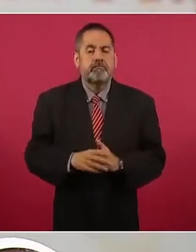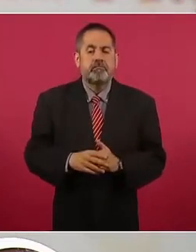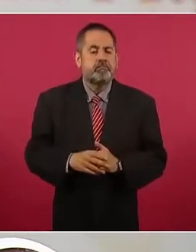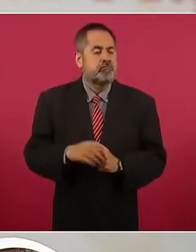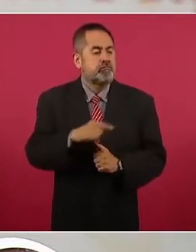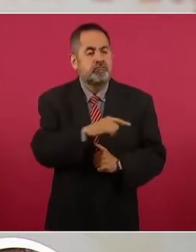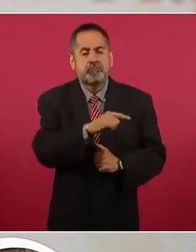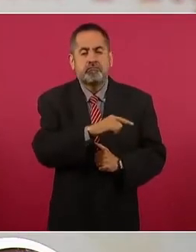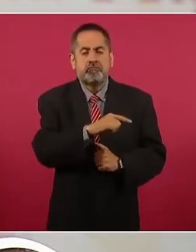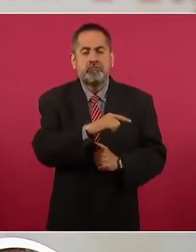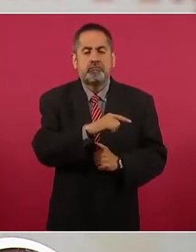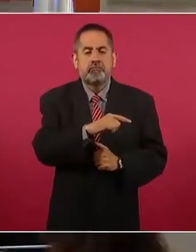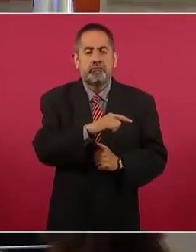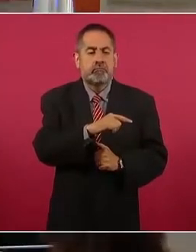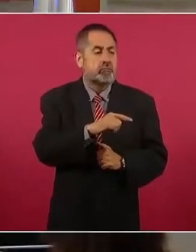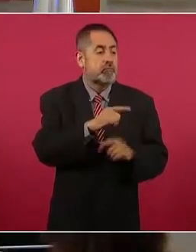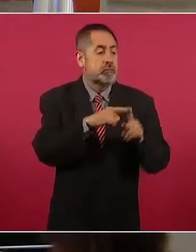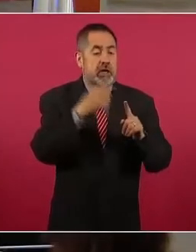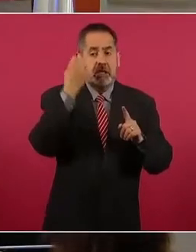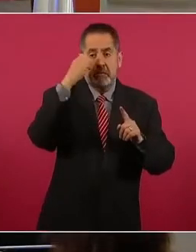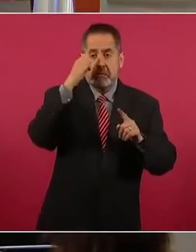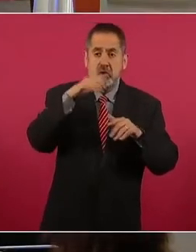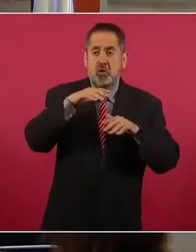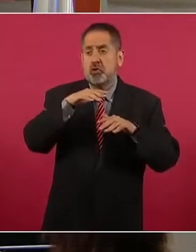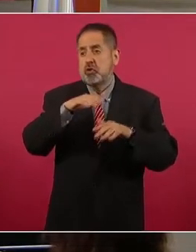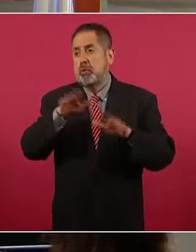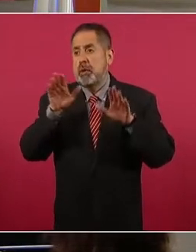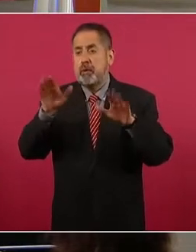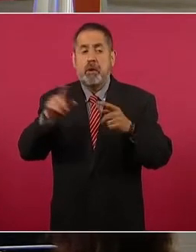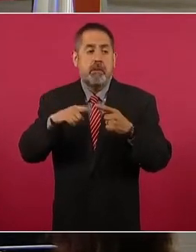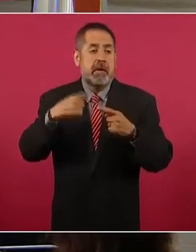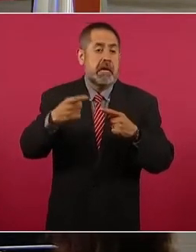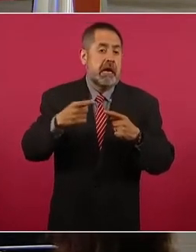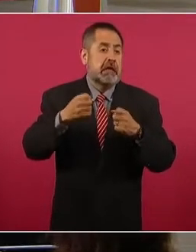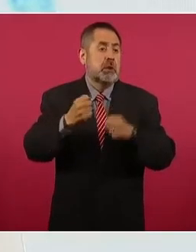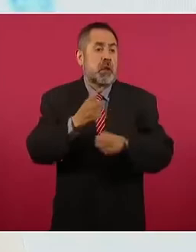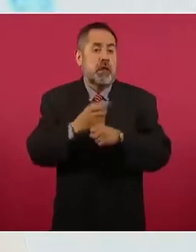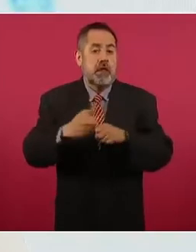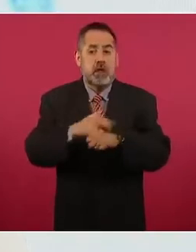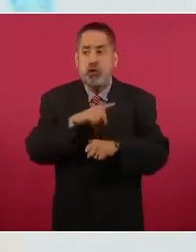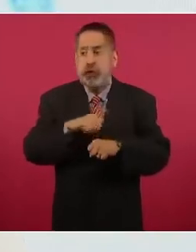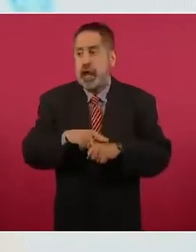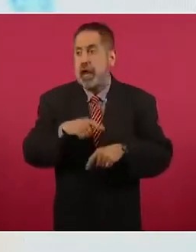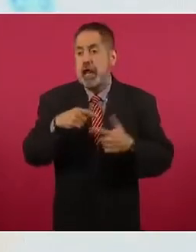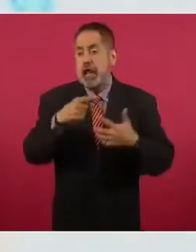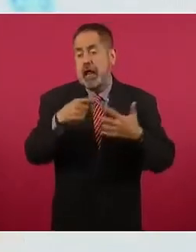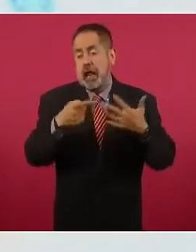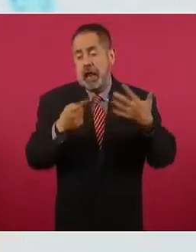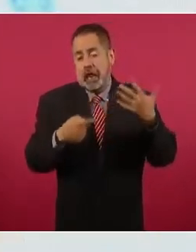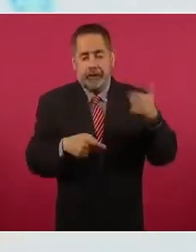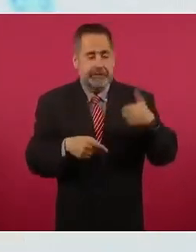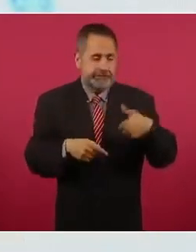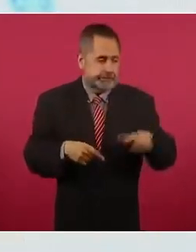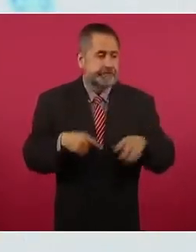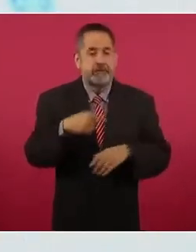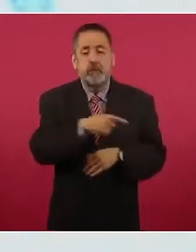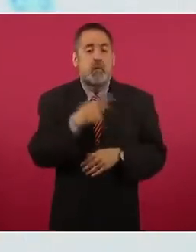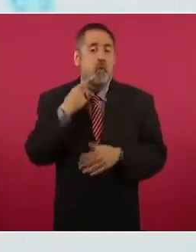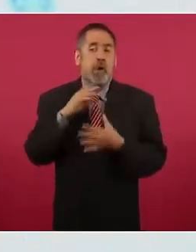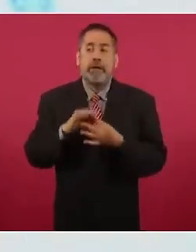Un día es experto en aeronáutica, otro en seguridad nacional y así según toque políticas